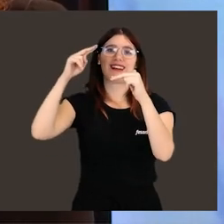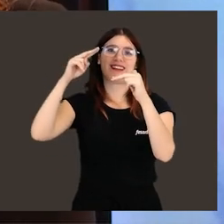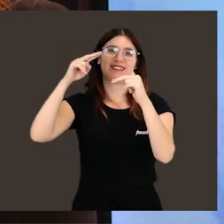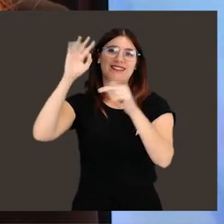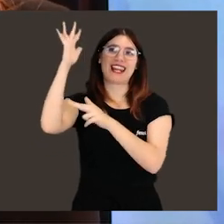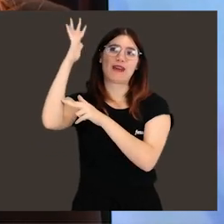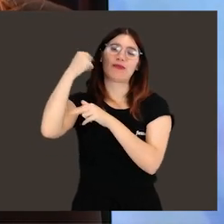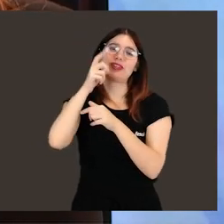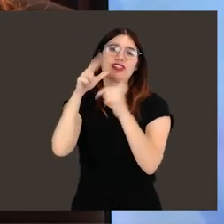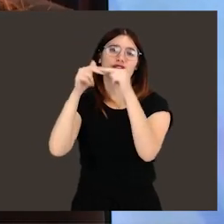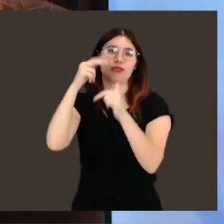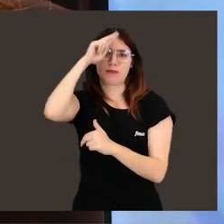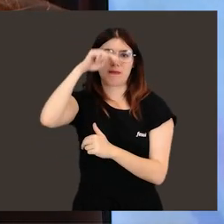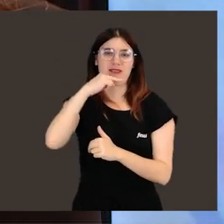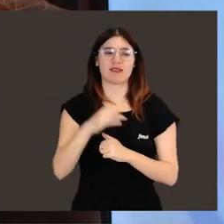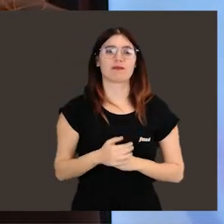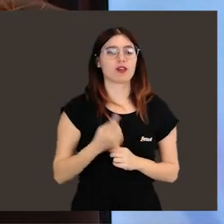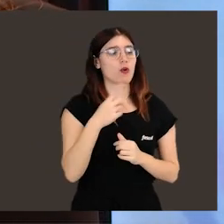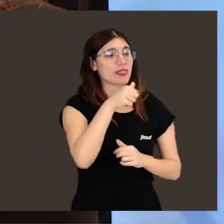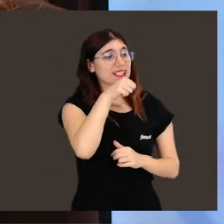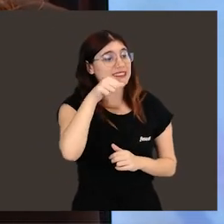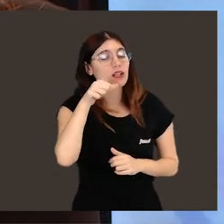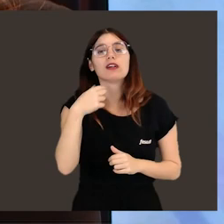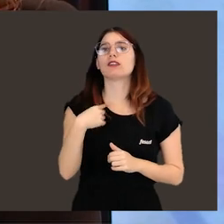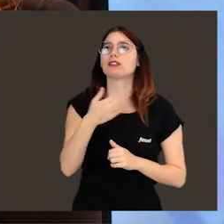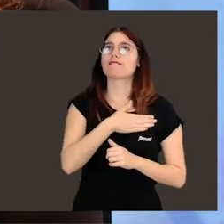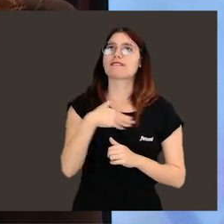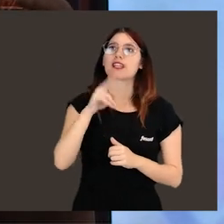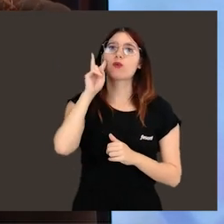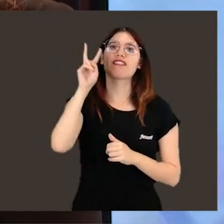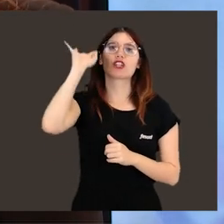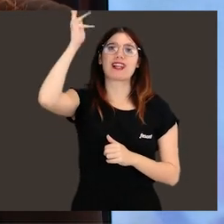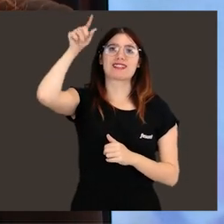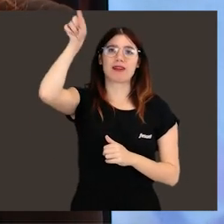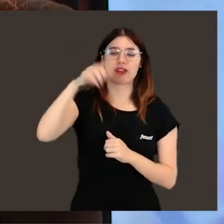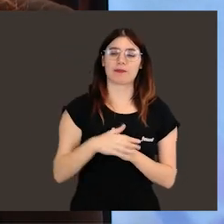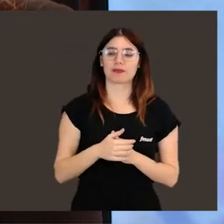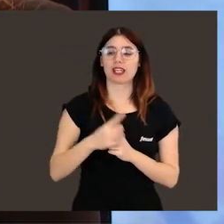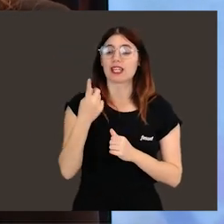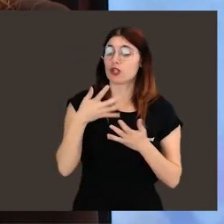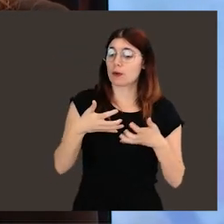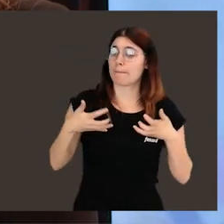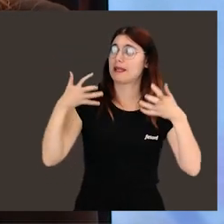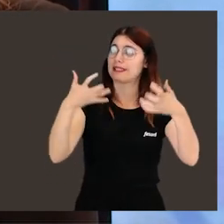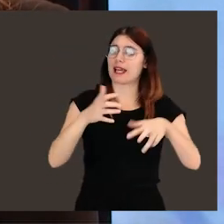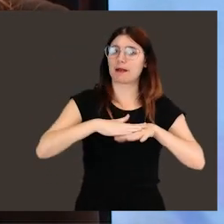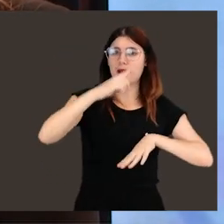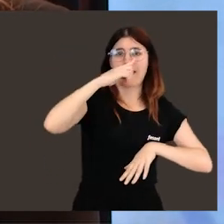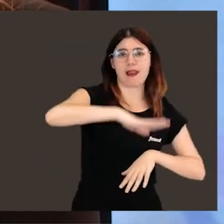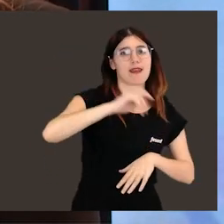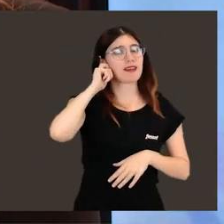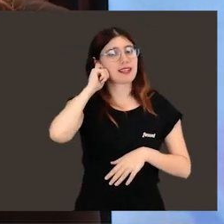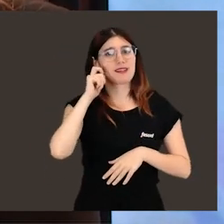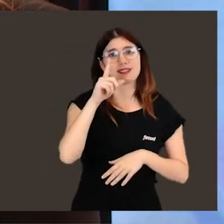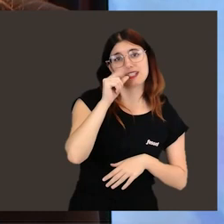caseta en el árbol que construye mi padre. Un deseo. Poderte una misión espacial. Y por último un